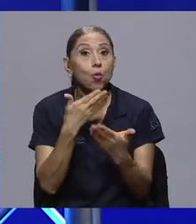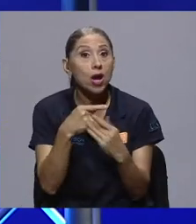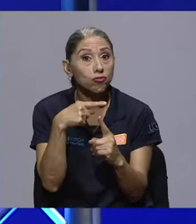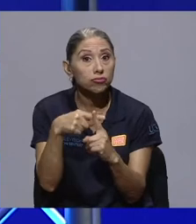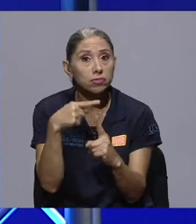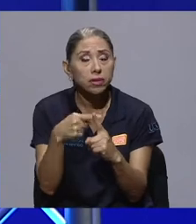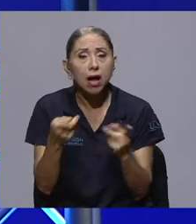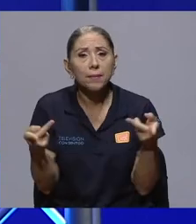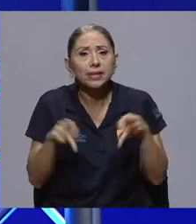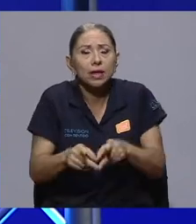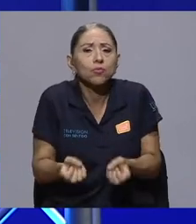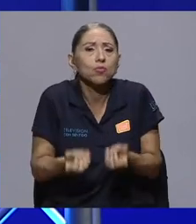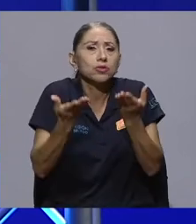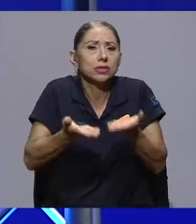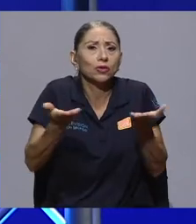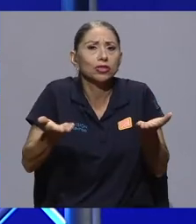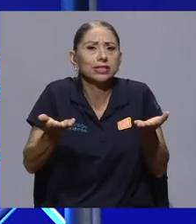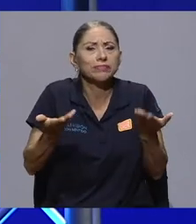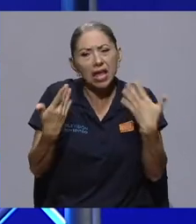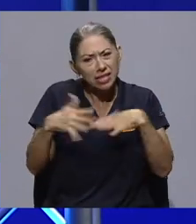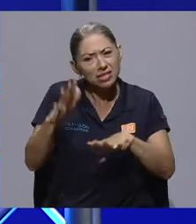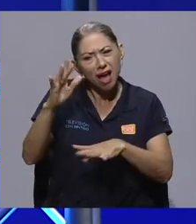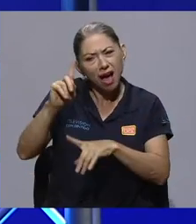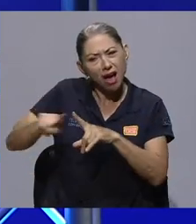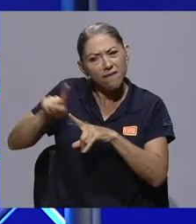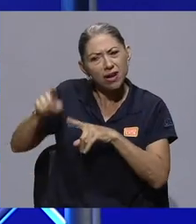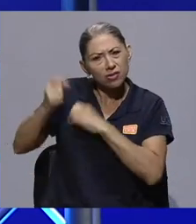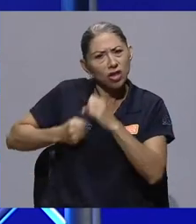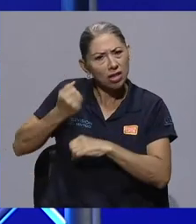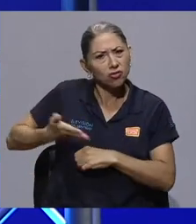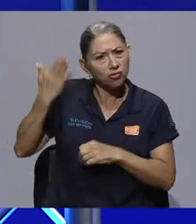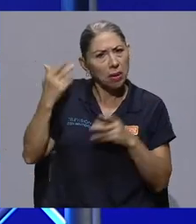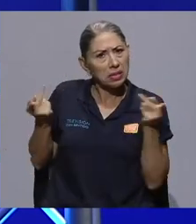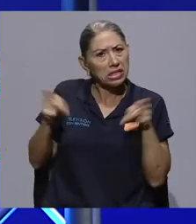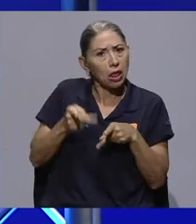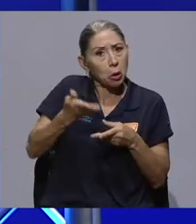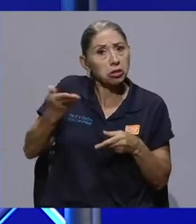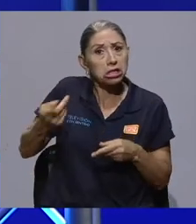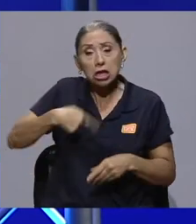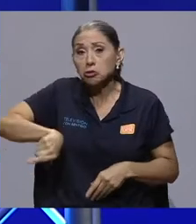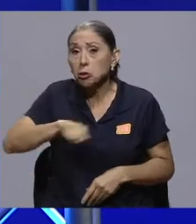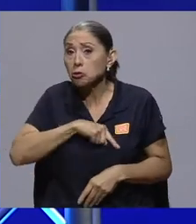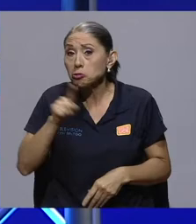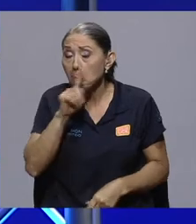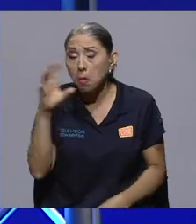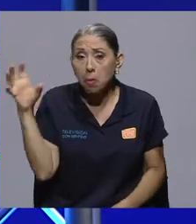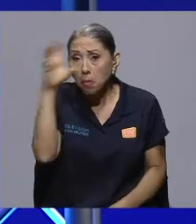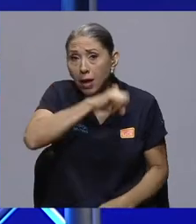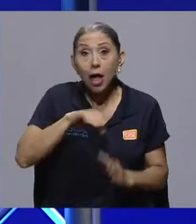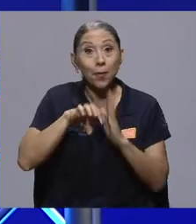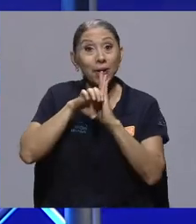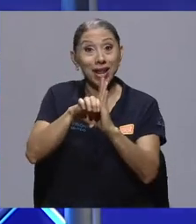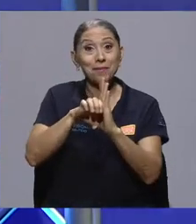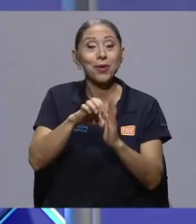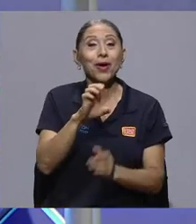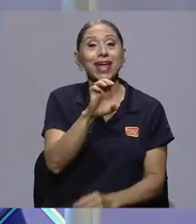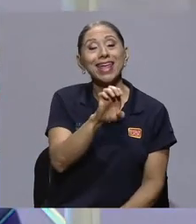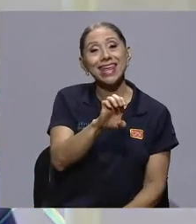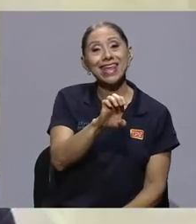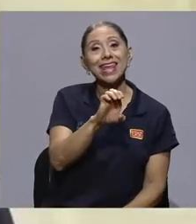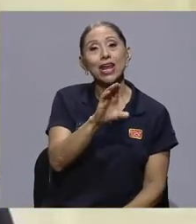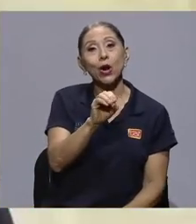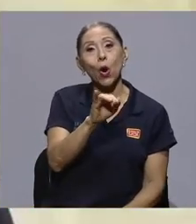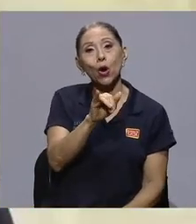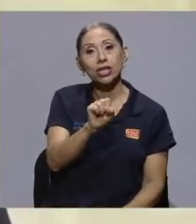muchas cosas hace ya varios años que tal vez no hemos visto. Y entonces, programas como el nuestro, como E-Coins, o todo el tema de